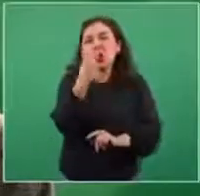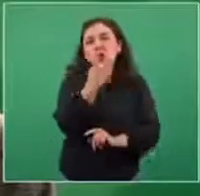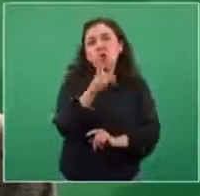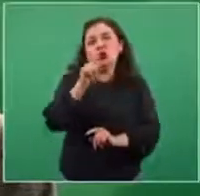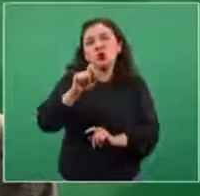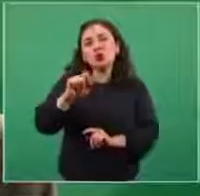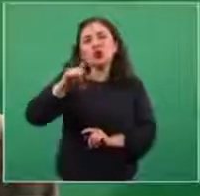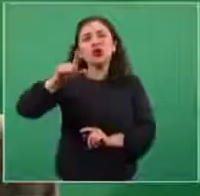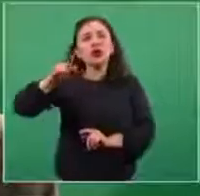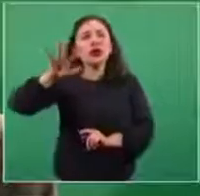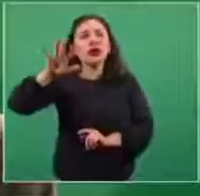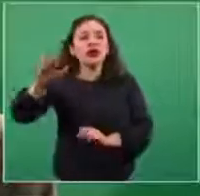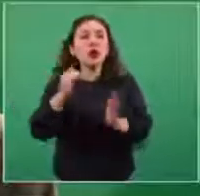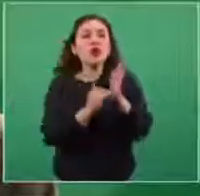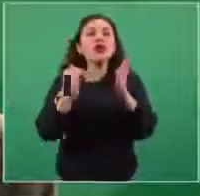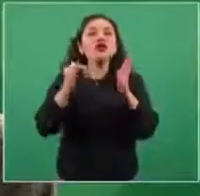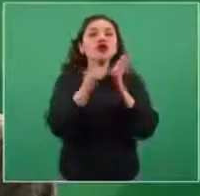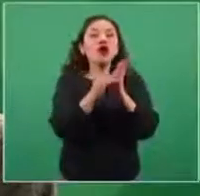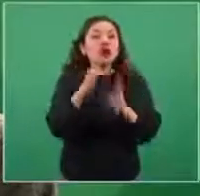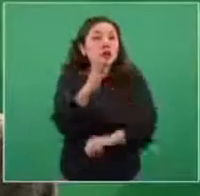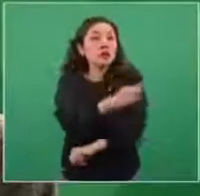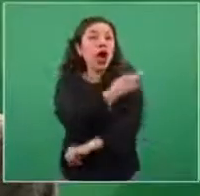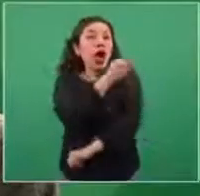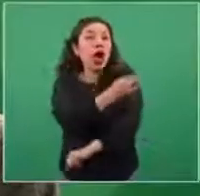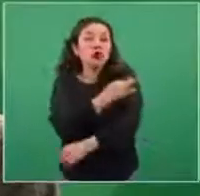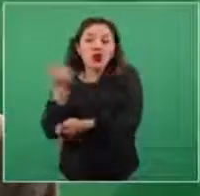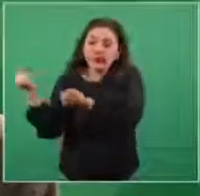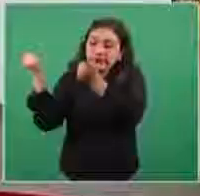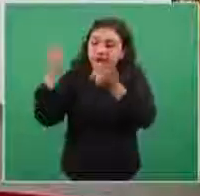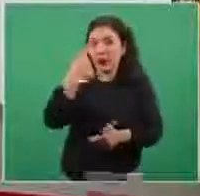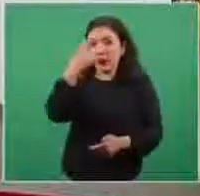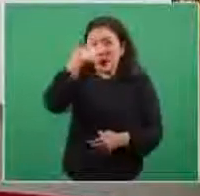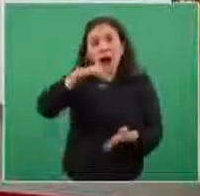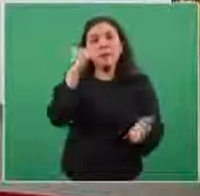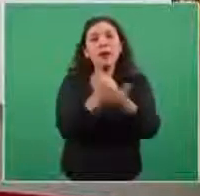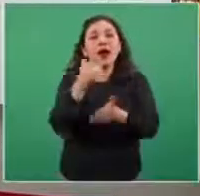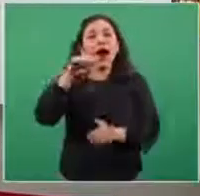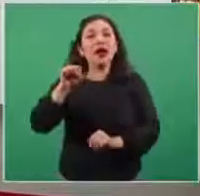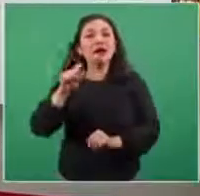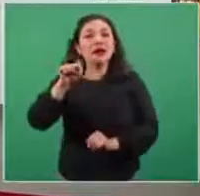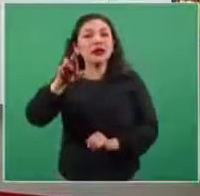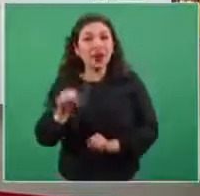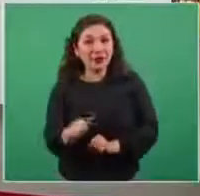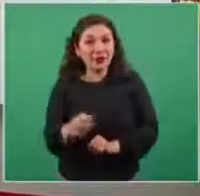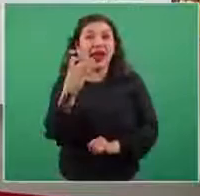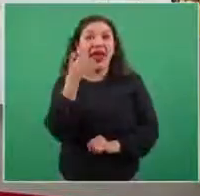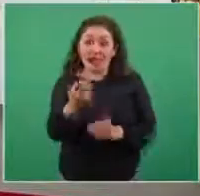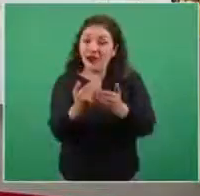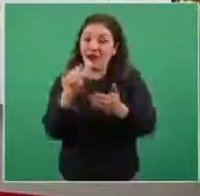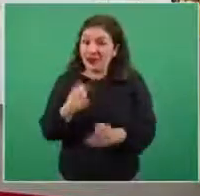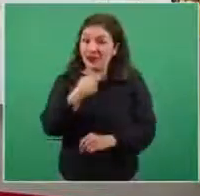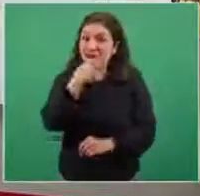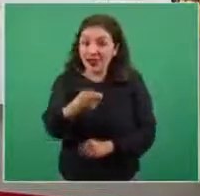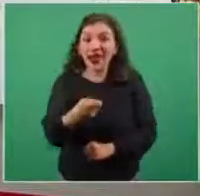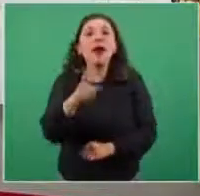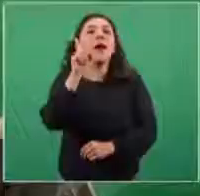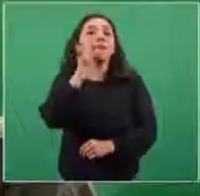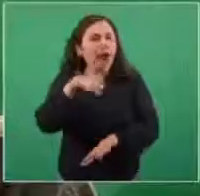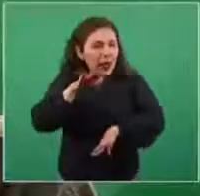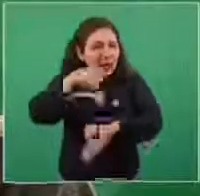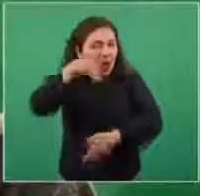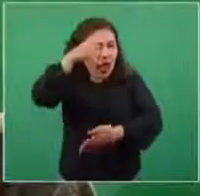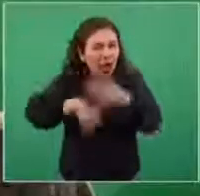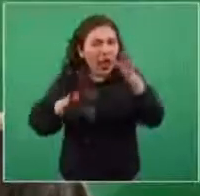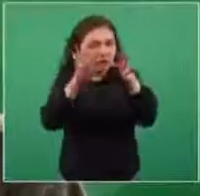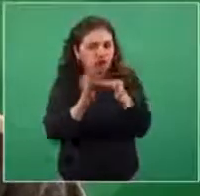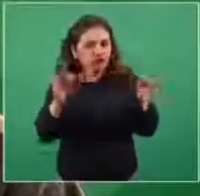.75 millones de dosis de la vacuna Astra. Entonces, esto se los anticipo, mañana lo presentaremos en detalle, lo